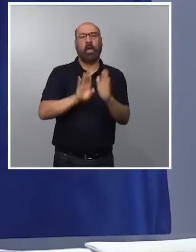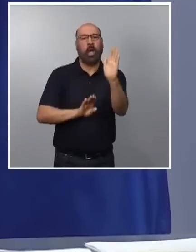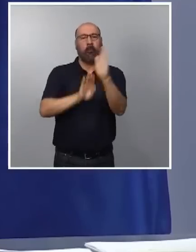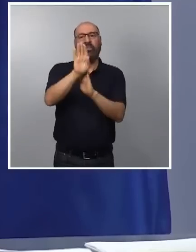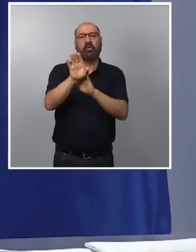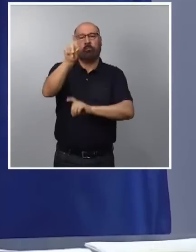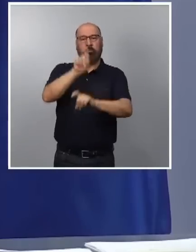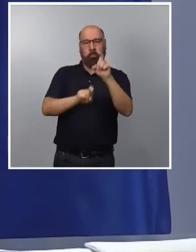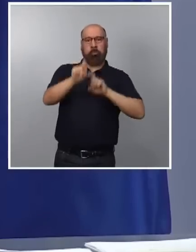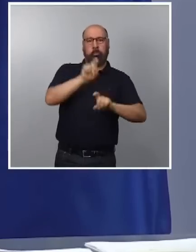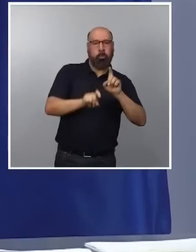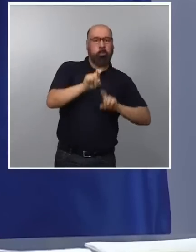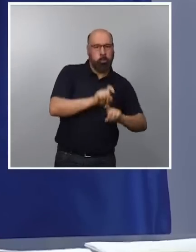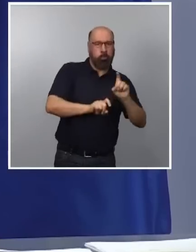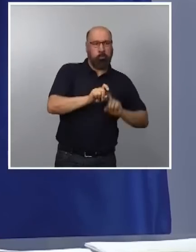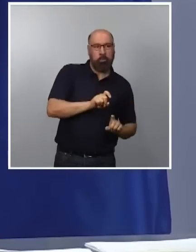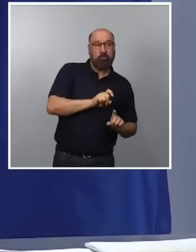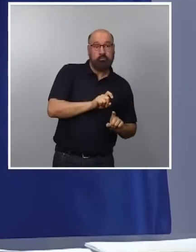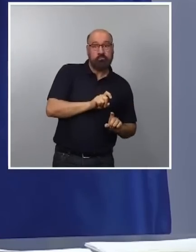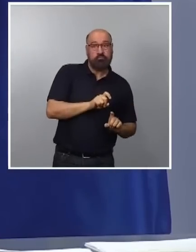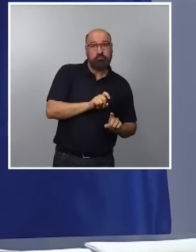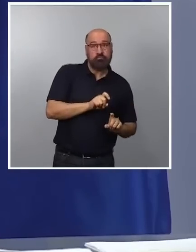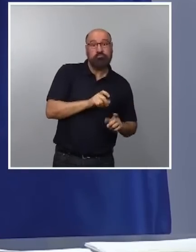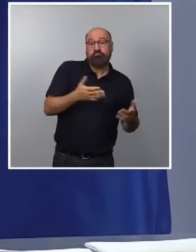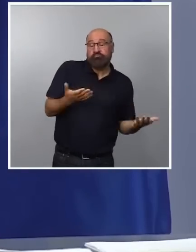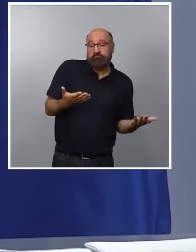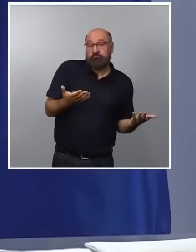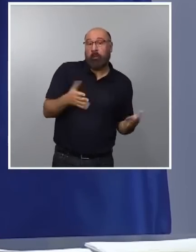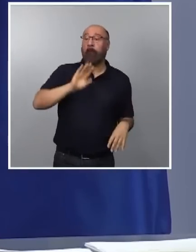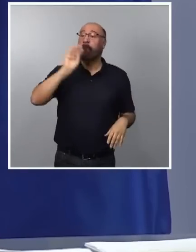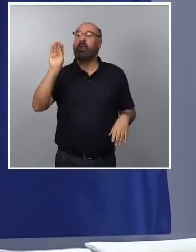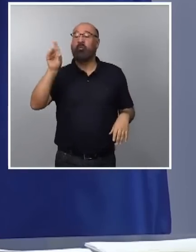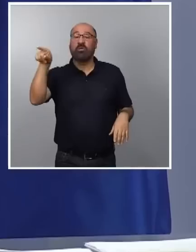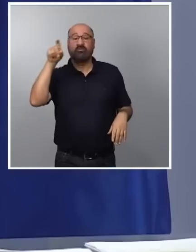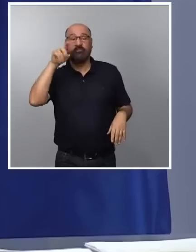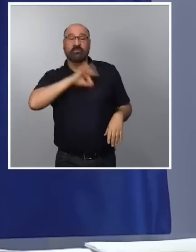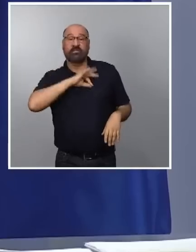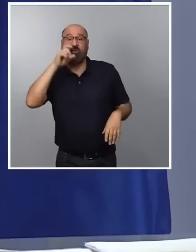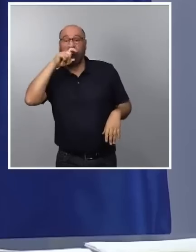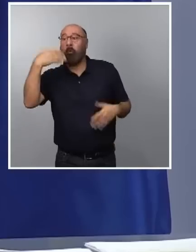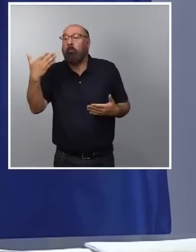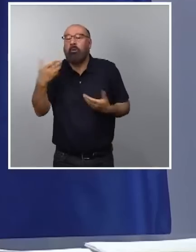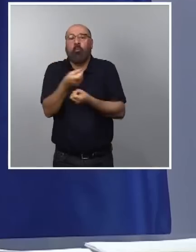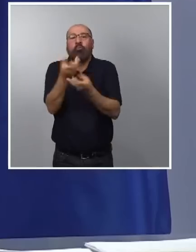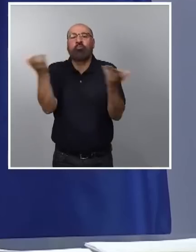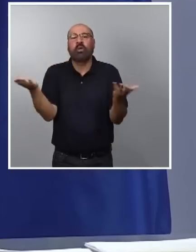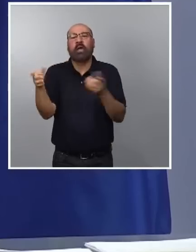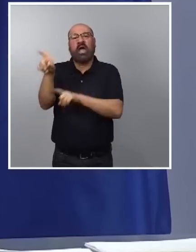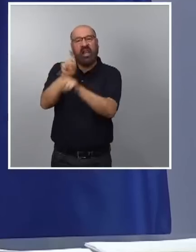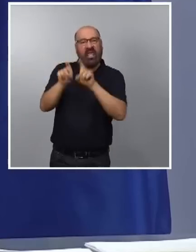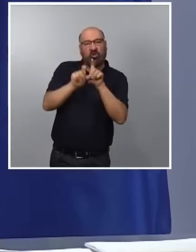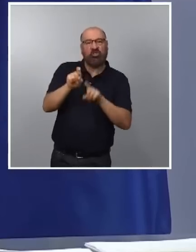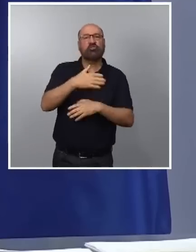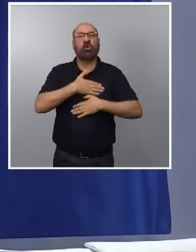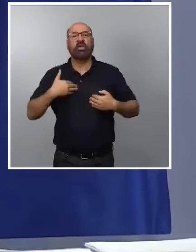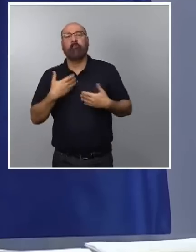aprobado durante esta legislatura. Y, bueno, pues habría que preguntar muy en detalle cuáles son esos retrocesos a los